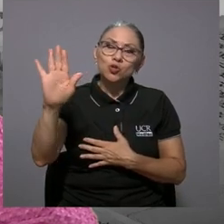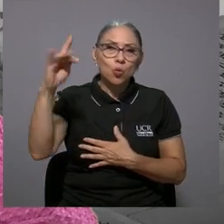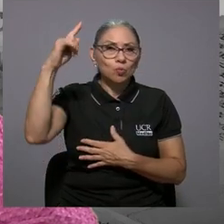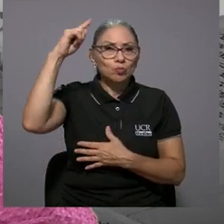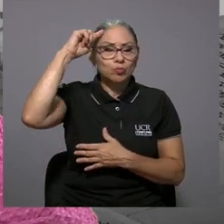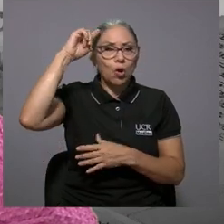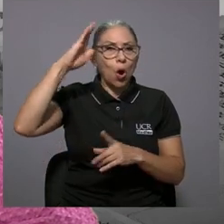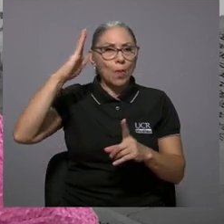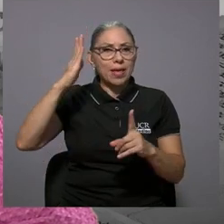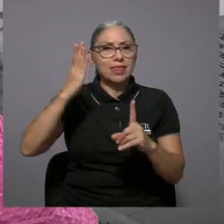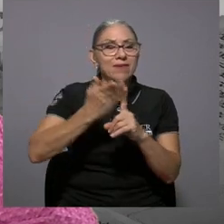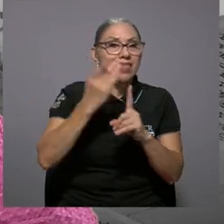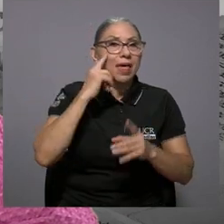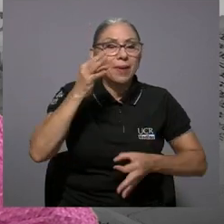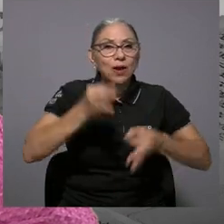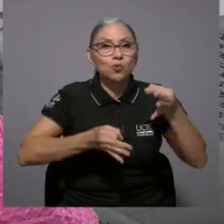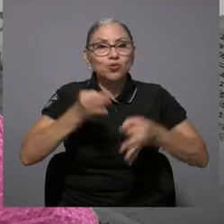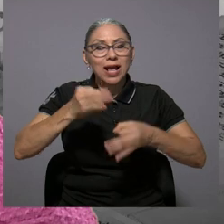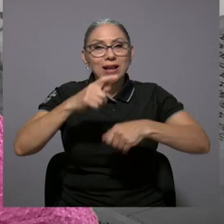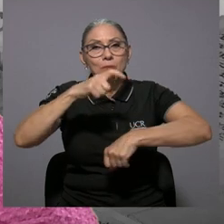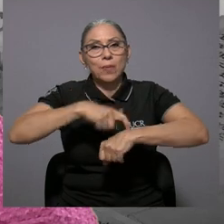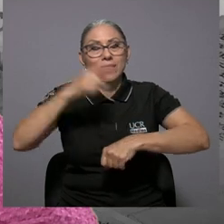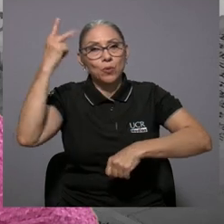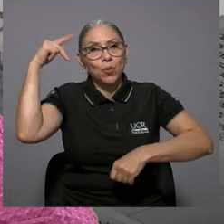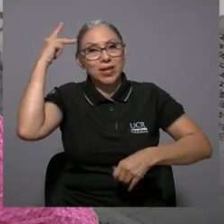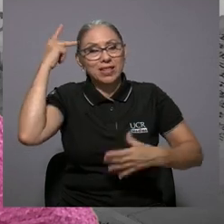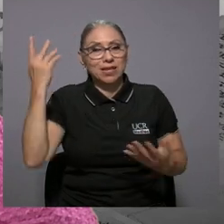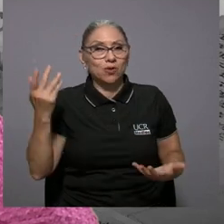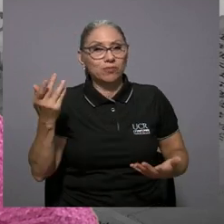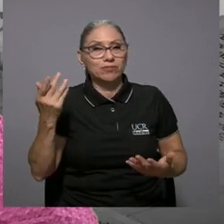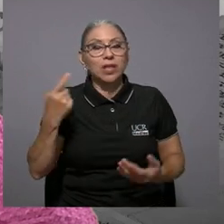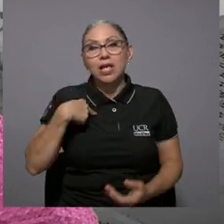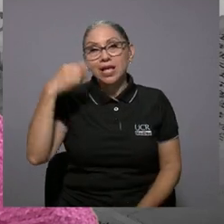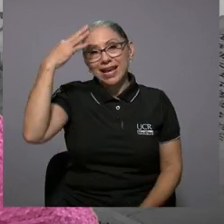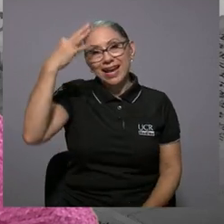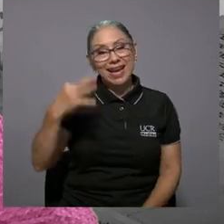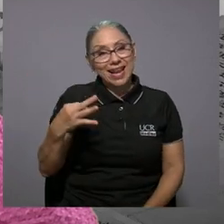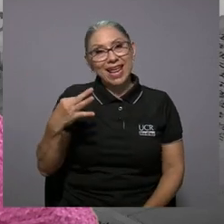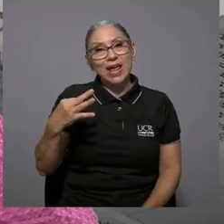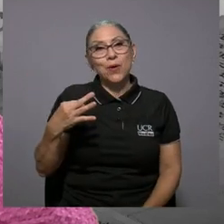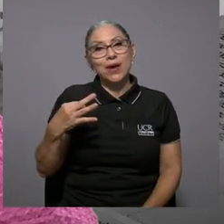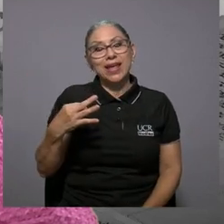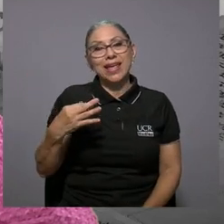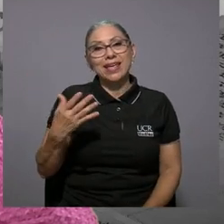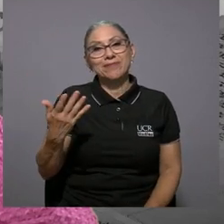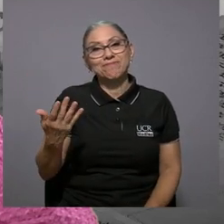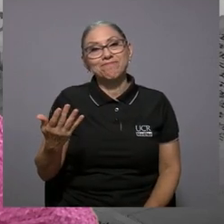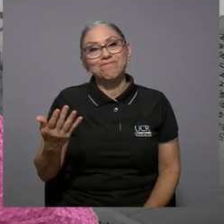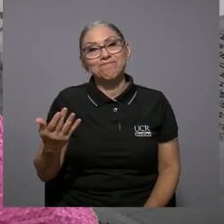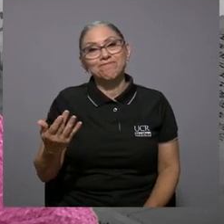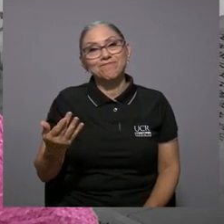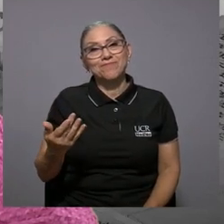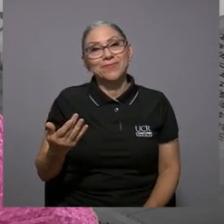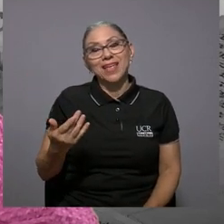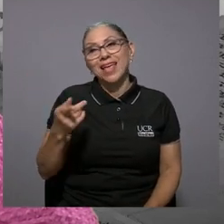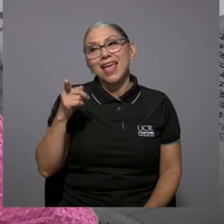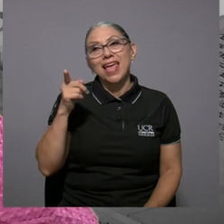objetividad para juzgar el momento político creo que